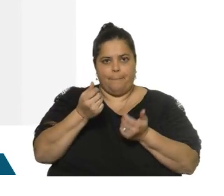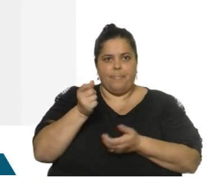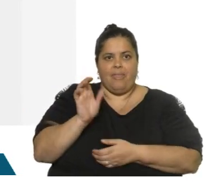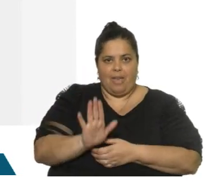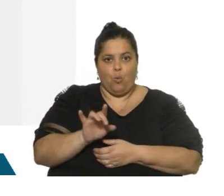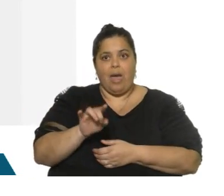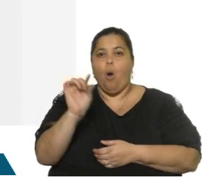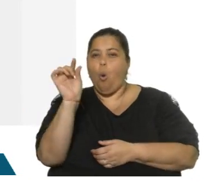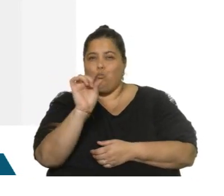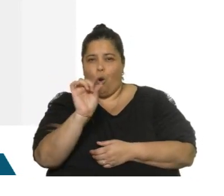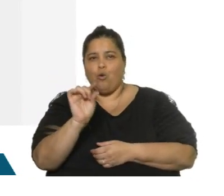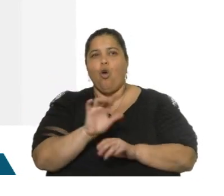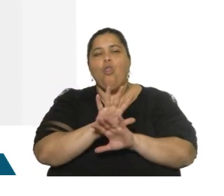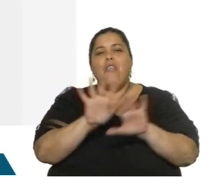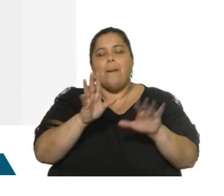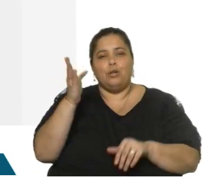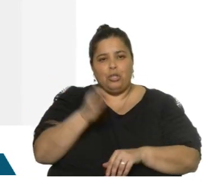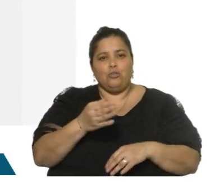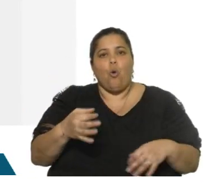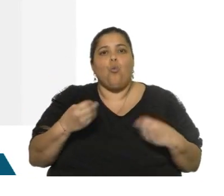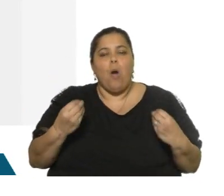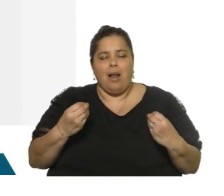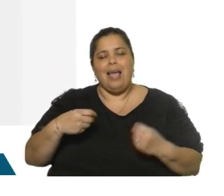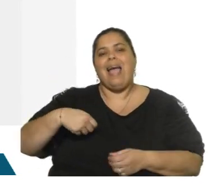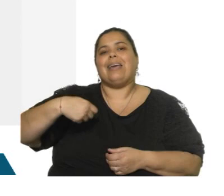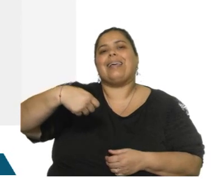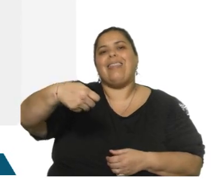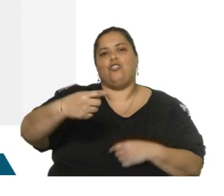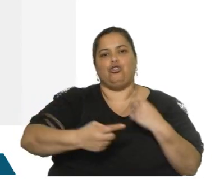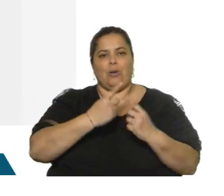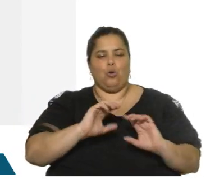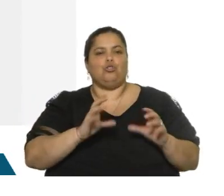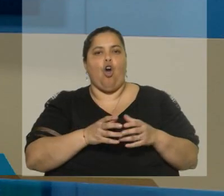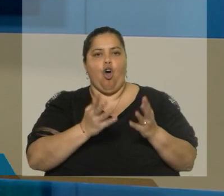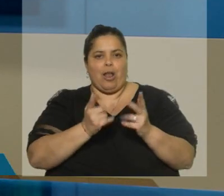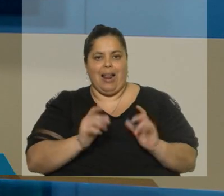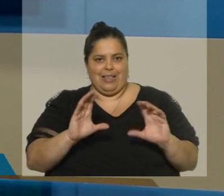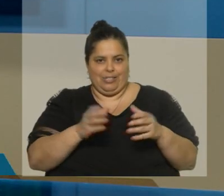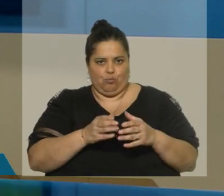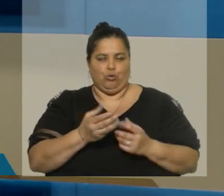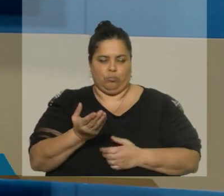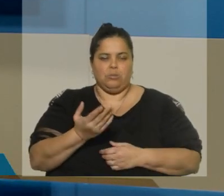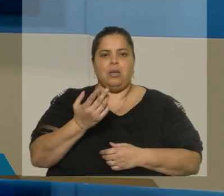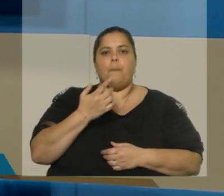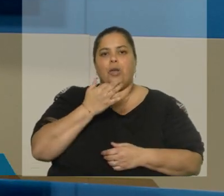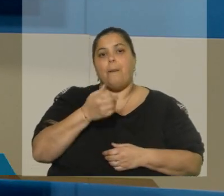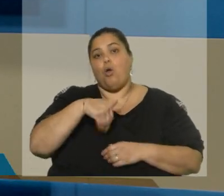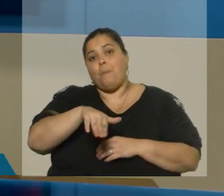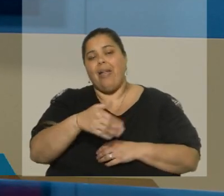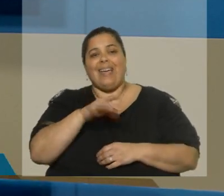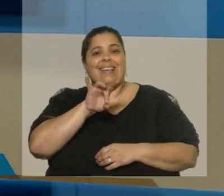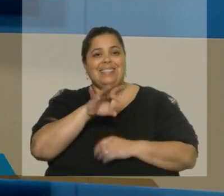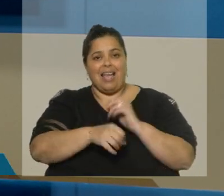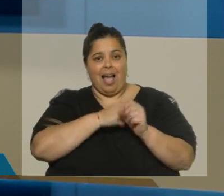10%, corresponde a créditos de organismos que tienen otras condicionantes. Ya hace bastante tiempo, más de 15 años, que Uruguay